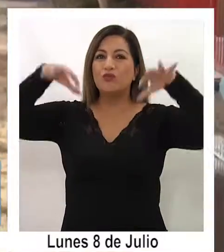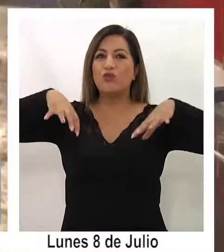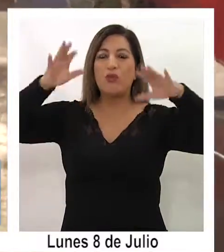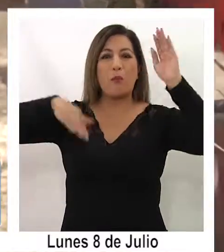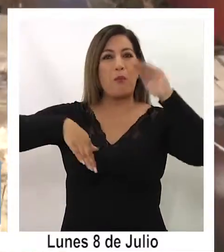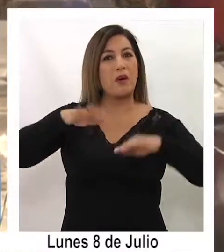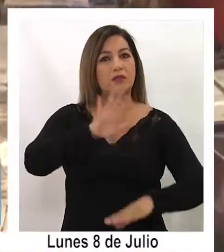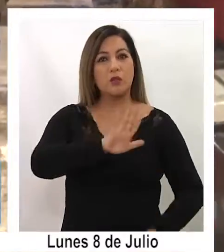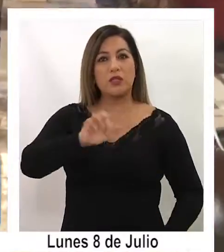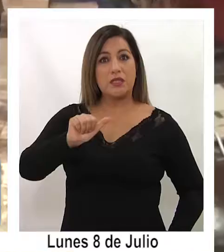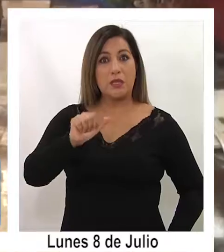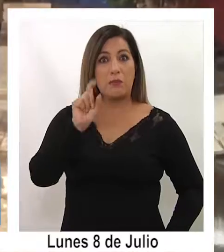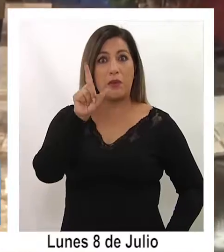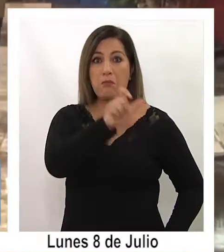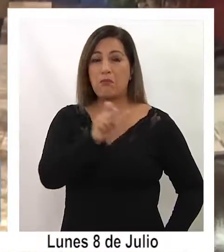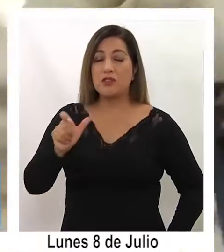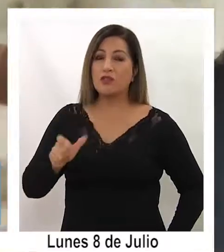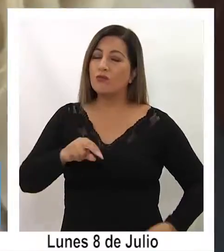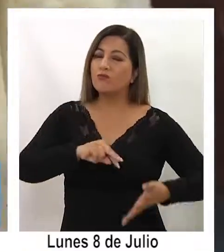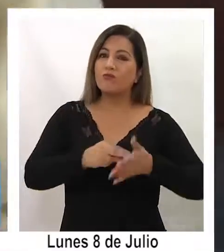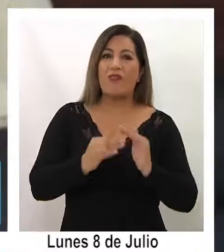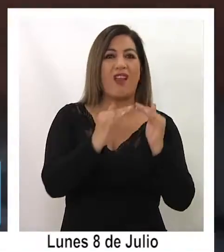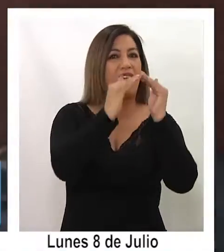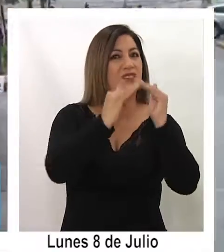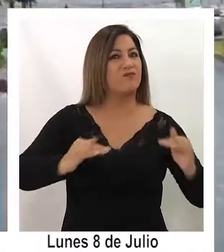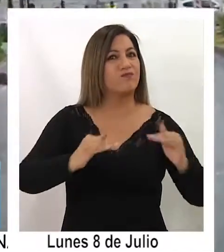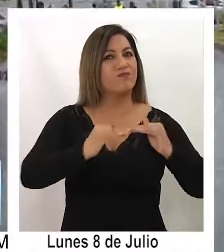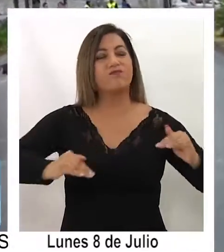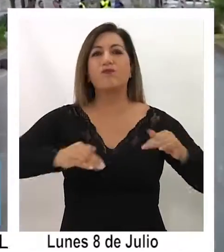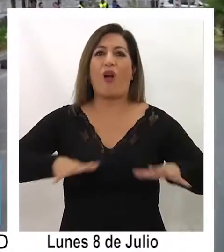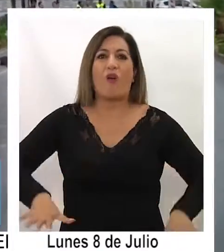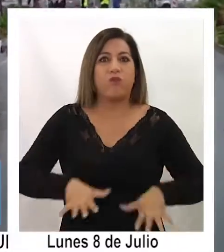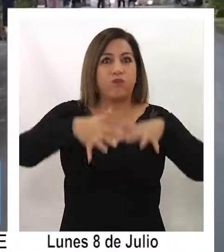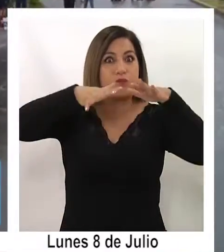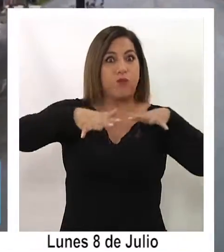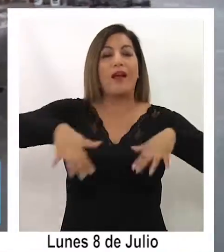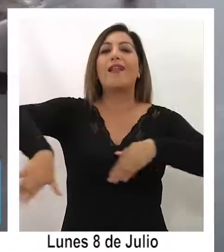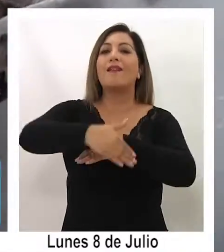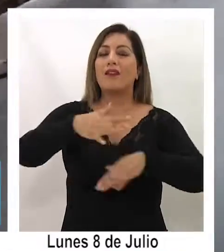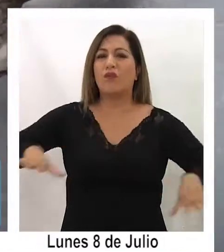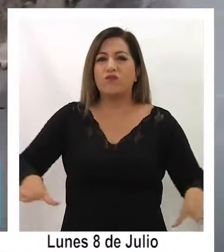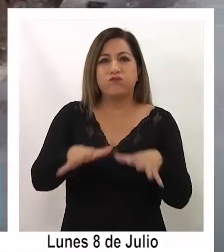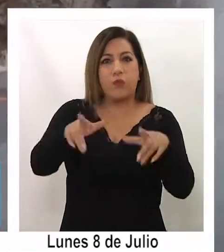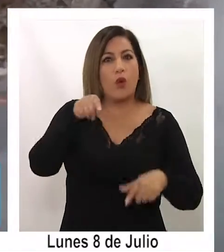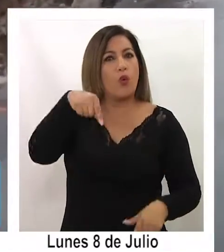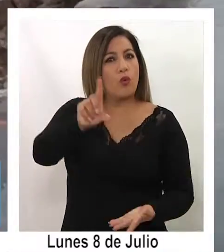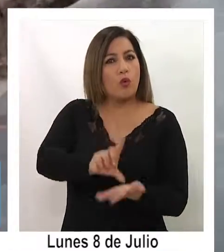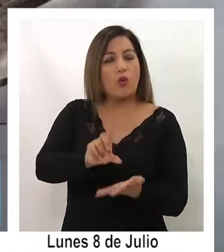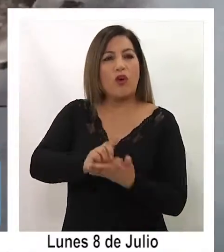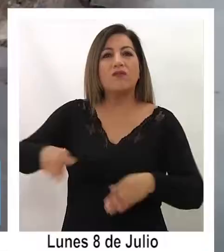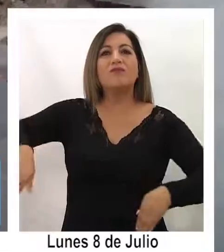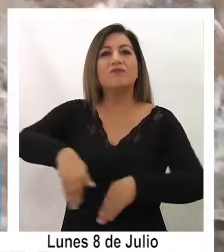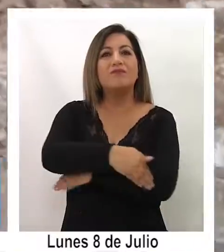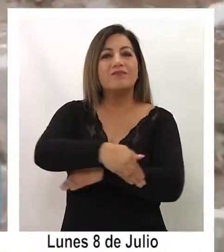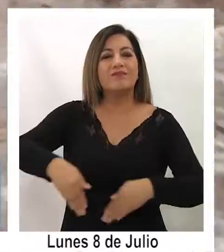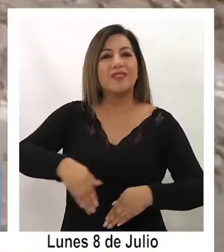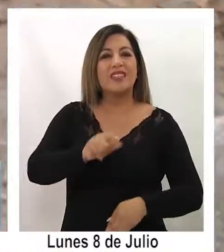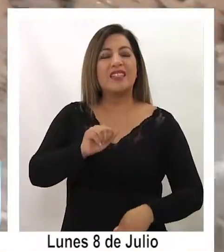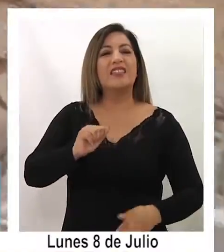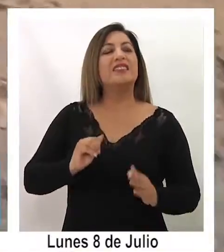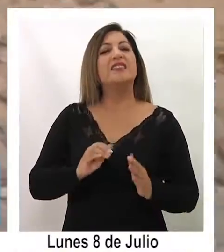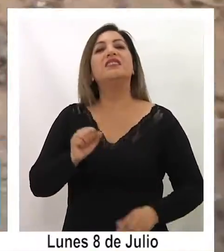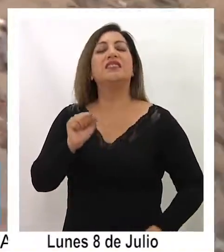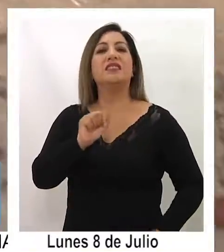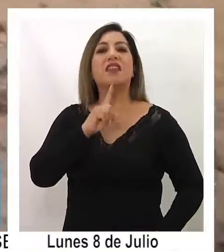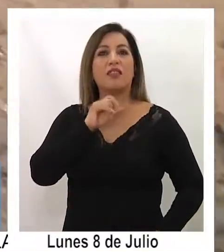que dejó más de 56.000 afectados con viviendas y calles anegadas. Uno de estos sitios fue la avenida Santiago Polanco,